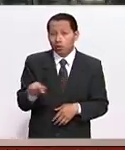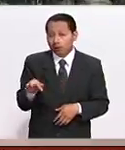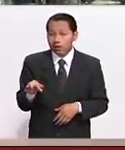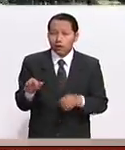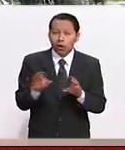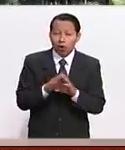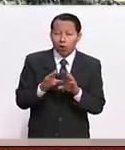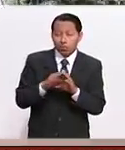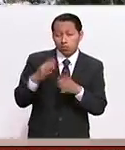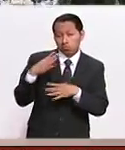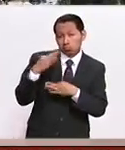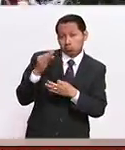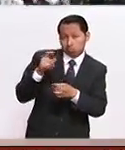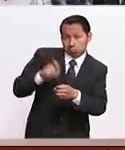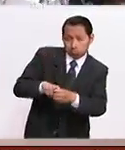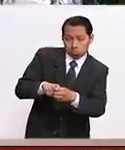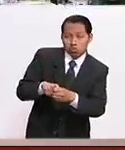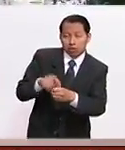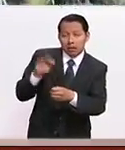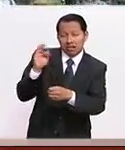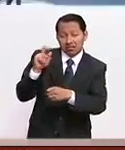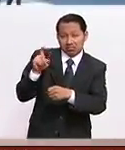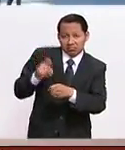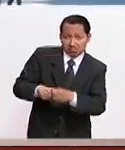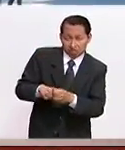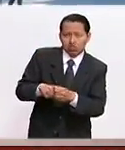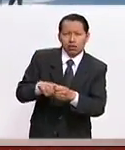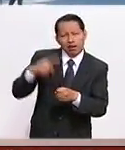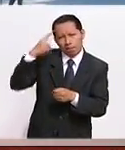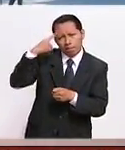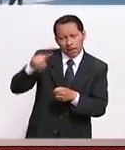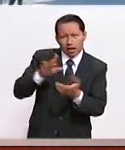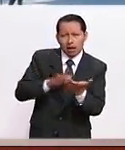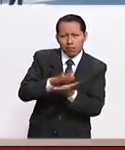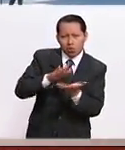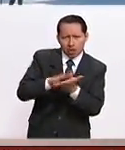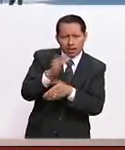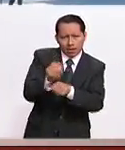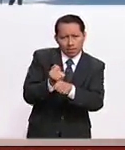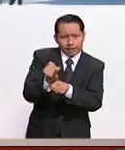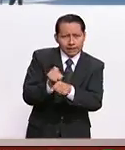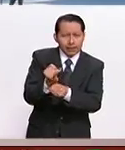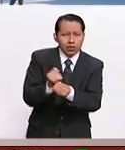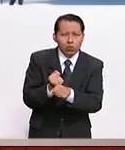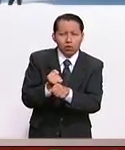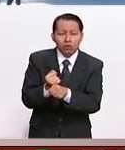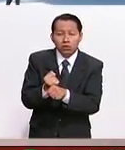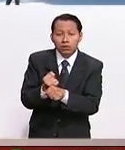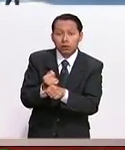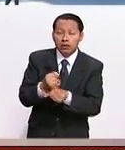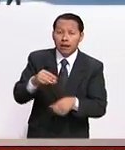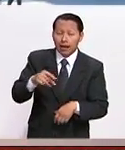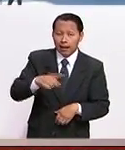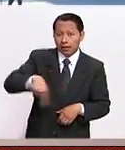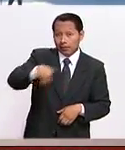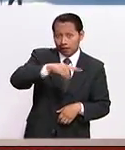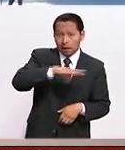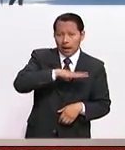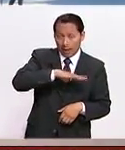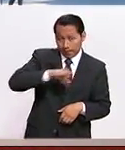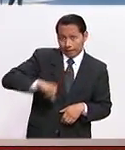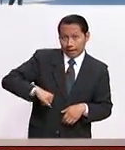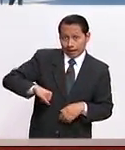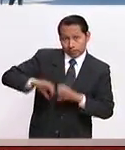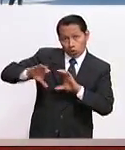algunos reclutados con la posibilidad de que seamos asistentes de investigador, ya que ellos tienen interés en nuestras